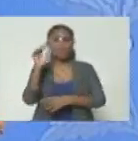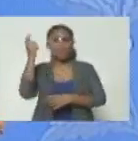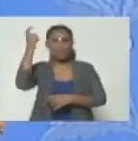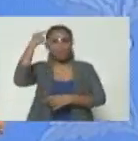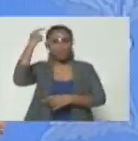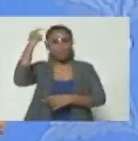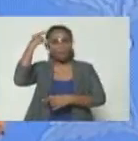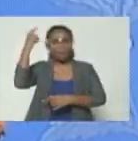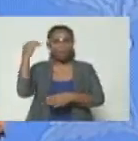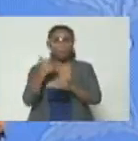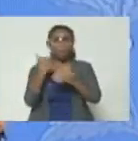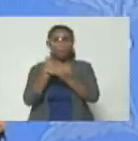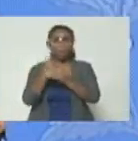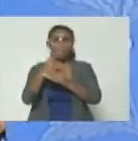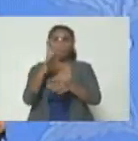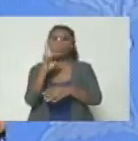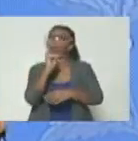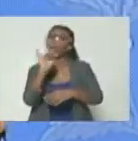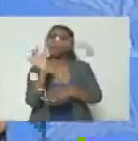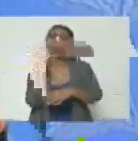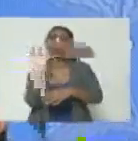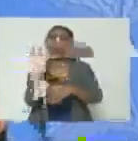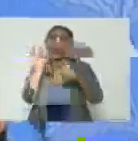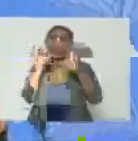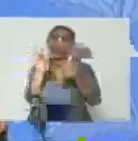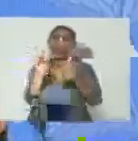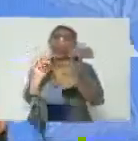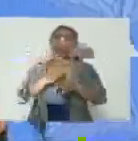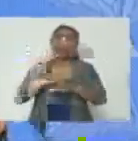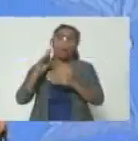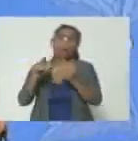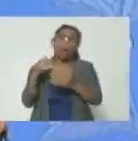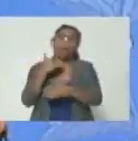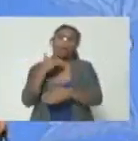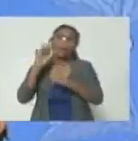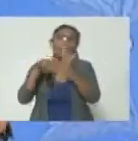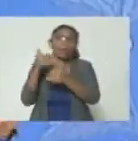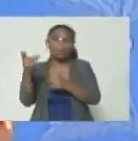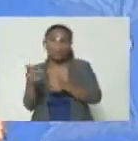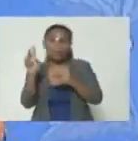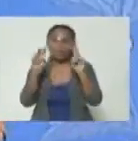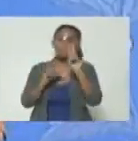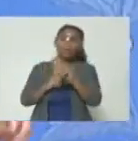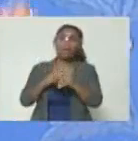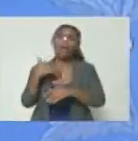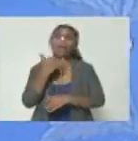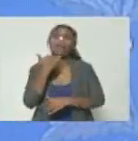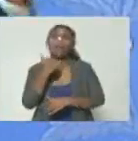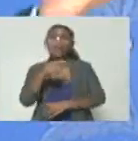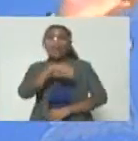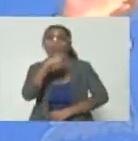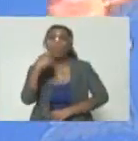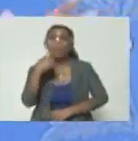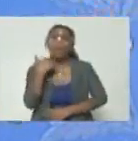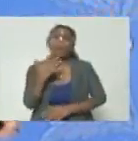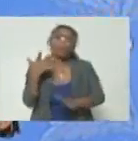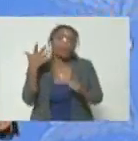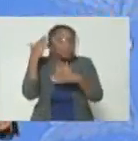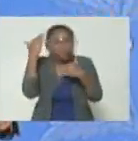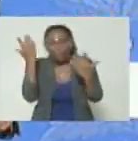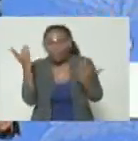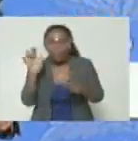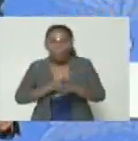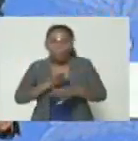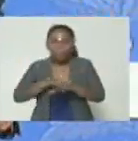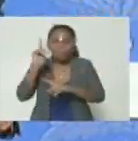azotea, o es por causas externas que tengan que ver con el consumo de alguna sustancia, o es que algo le pasa en la cabeza